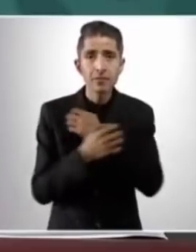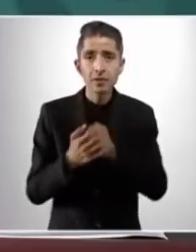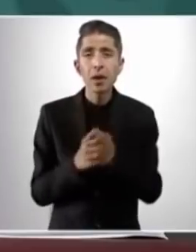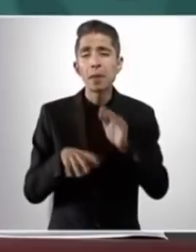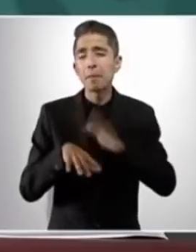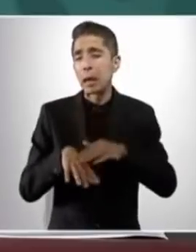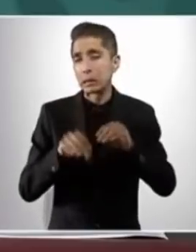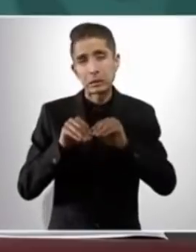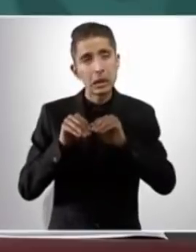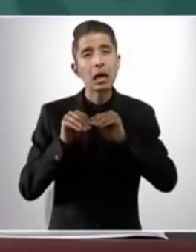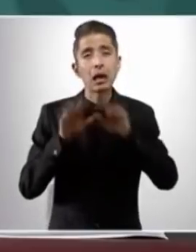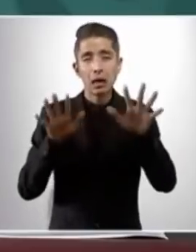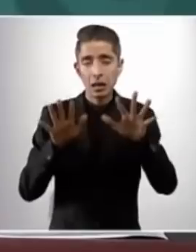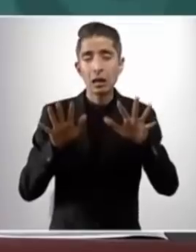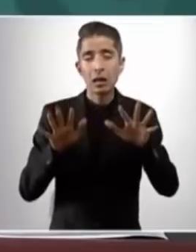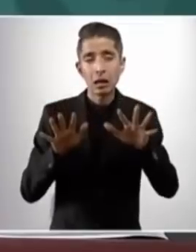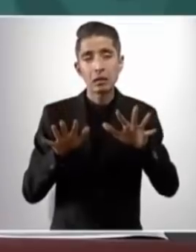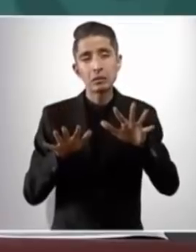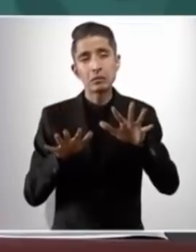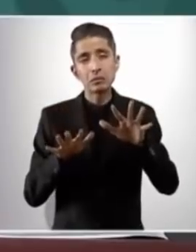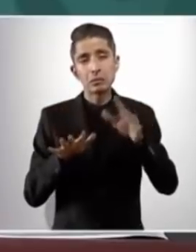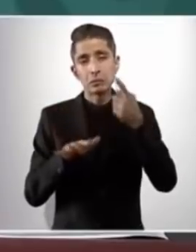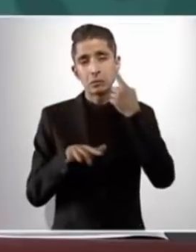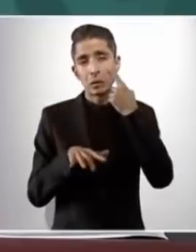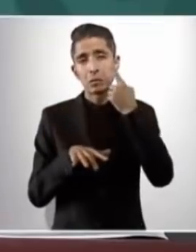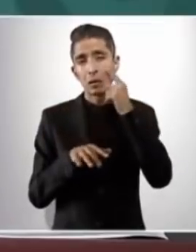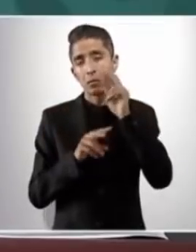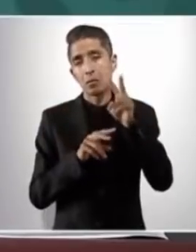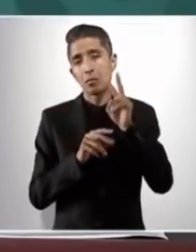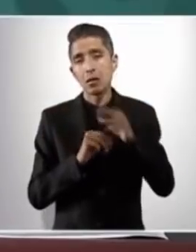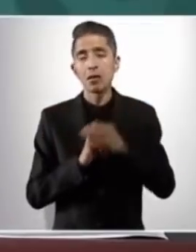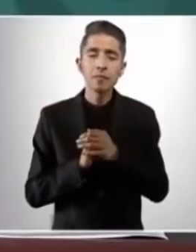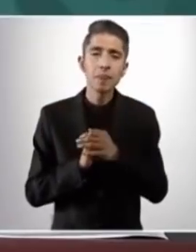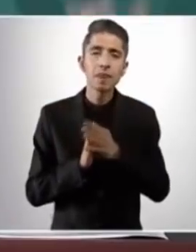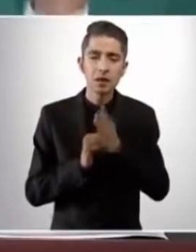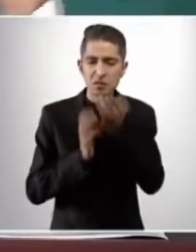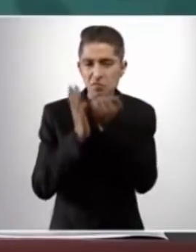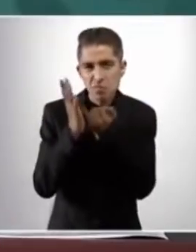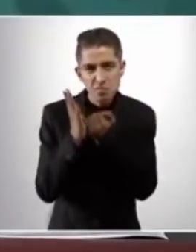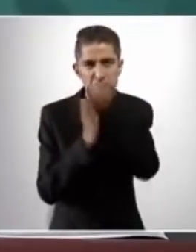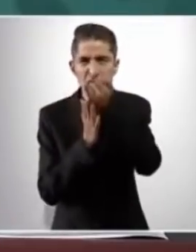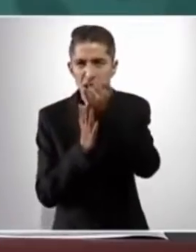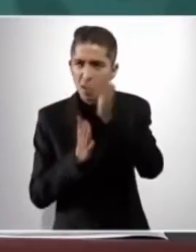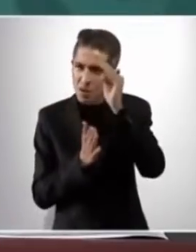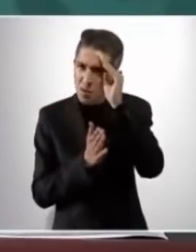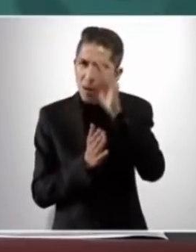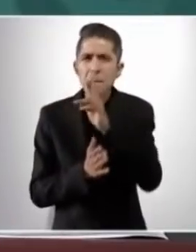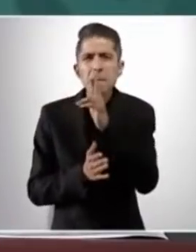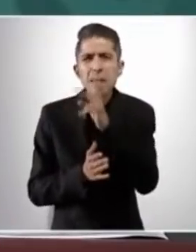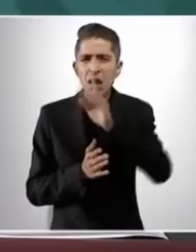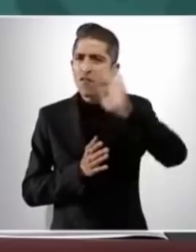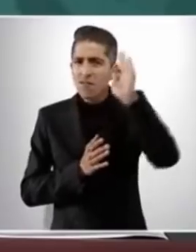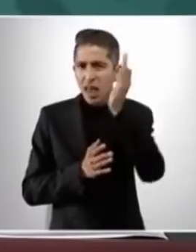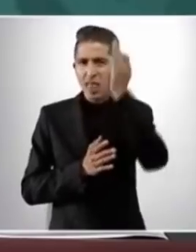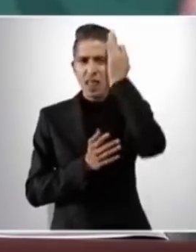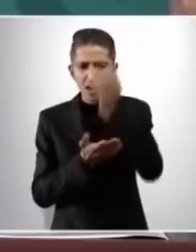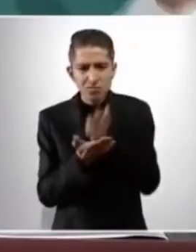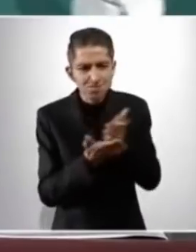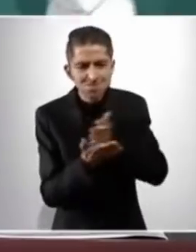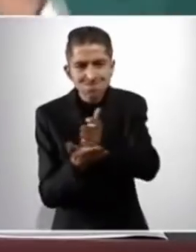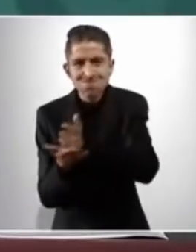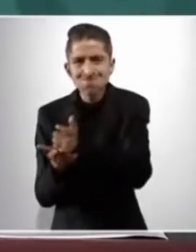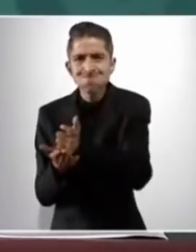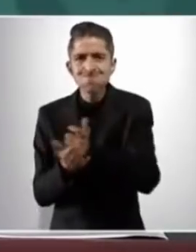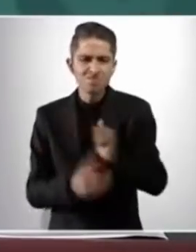a este sector para que los cárteles no tengan una base social. Finalmente, el presidente López Obrador expresó su respaldo total al